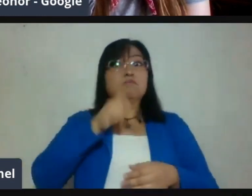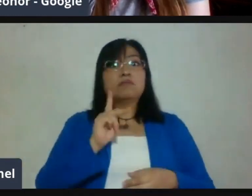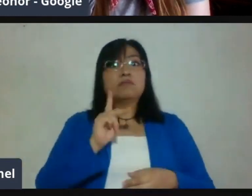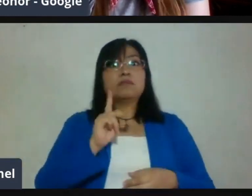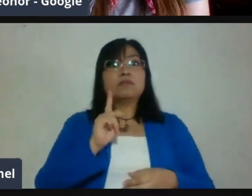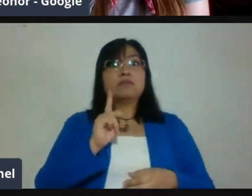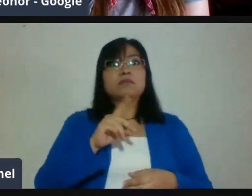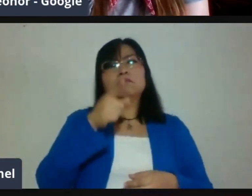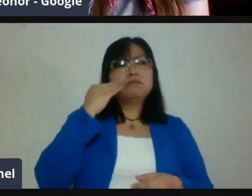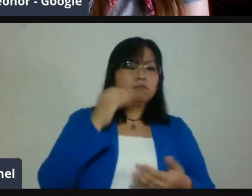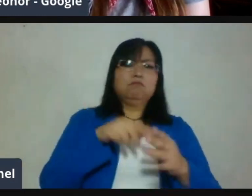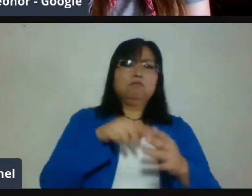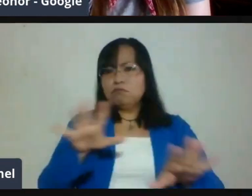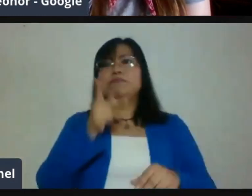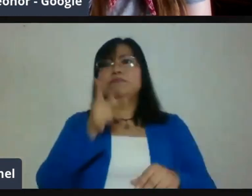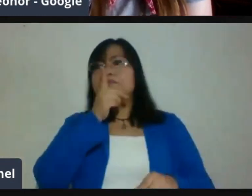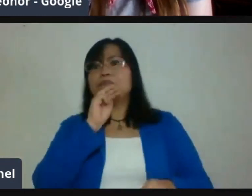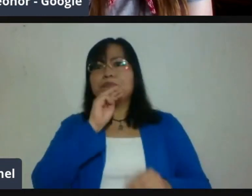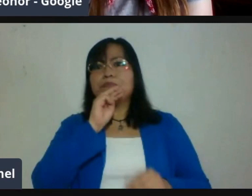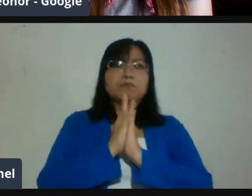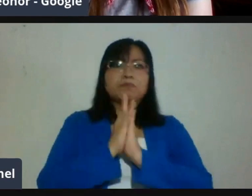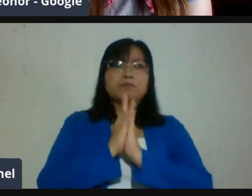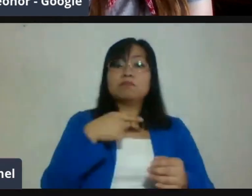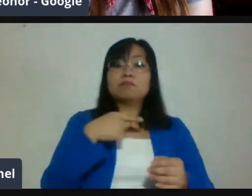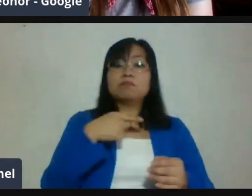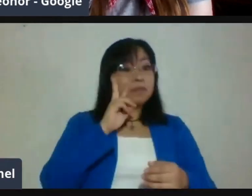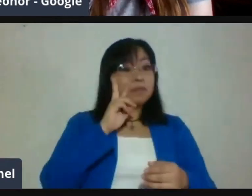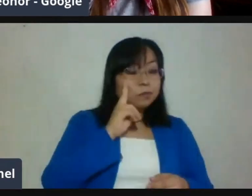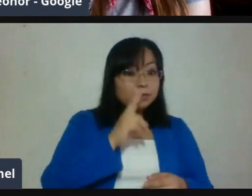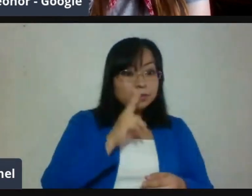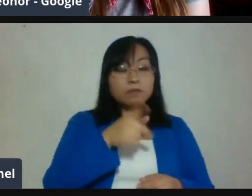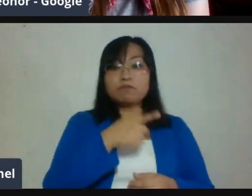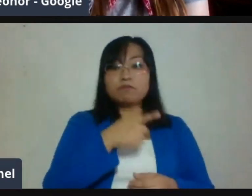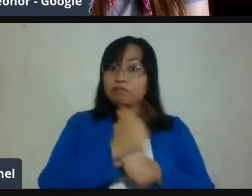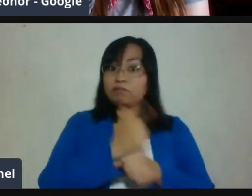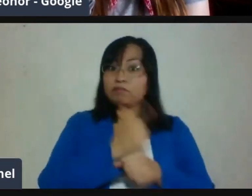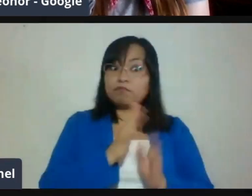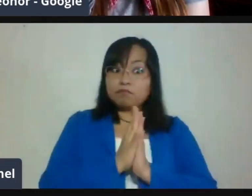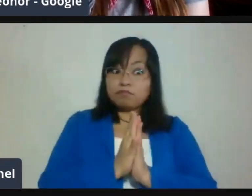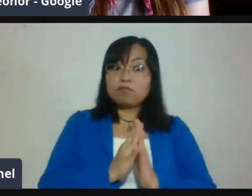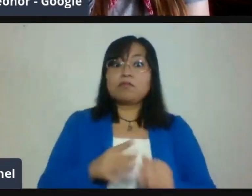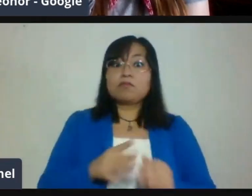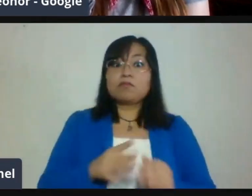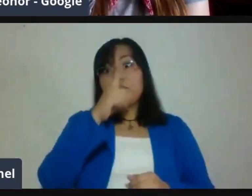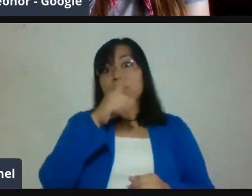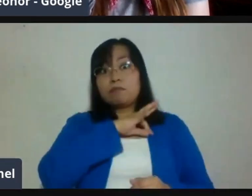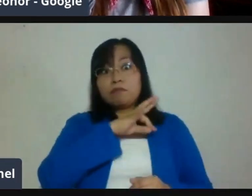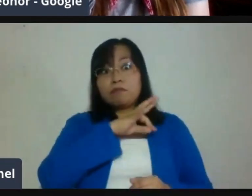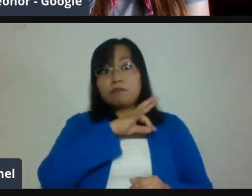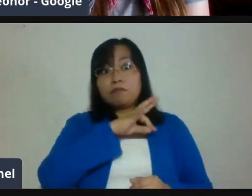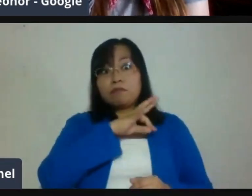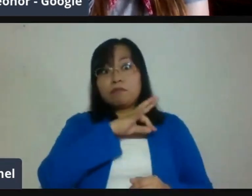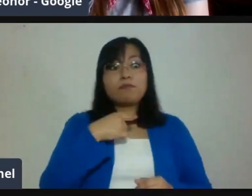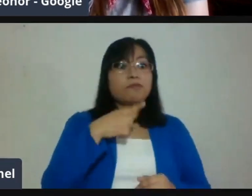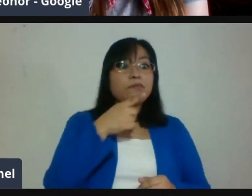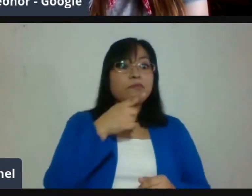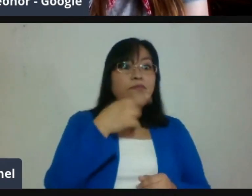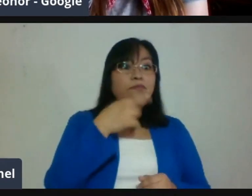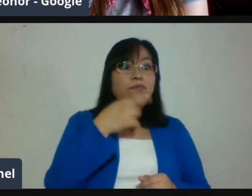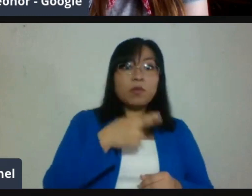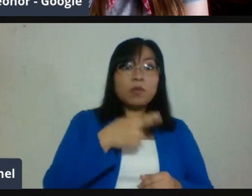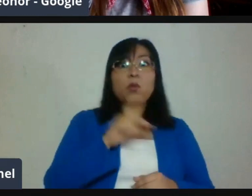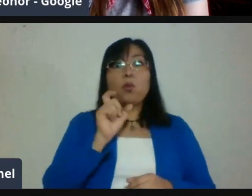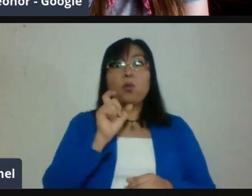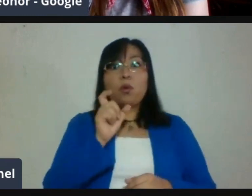Si no hay ese vínculo ya establecido, pues te puedes apoyar de los